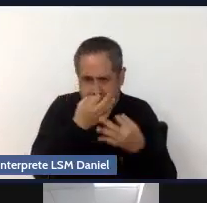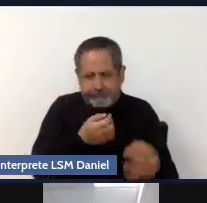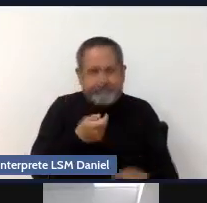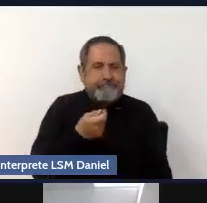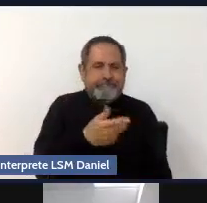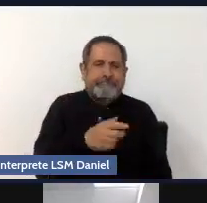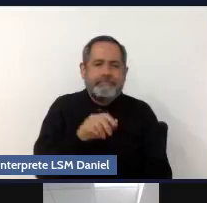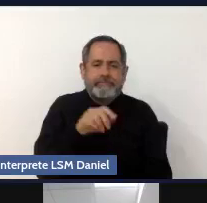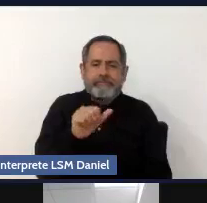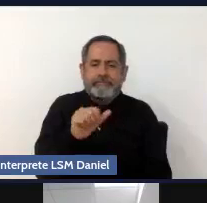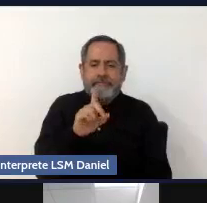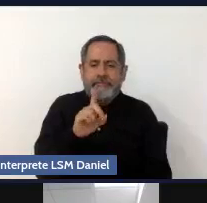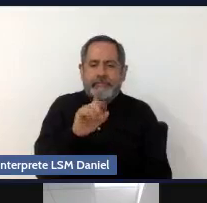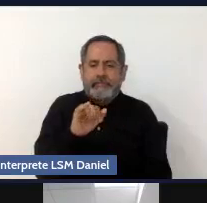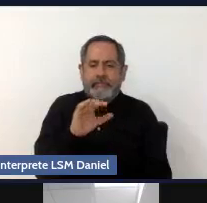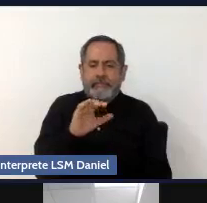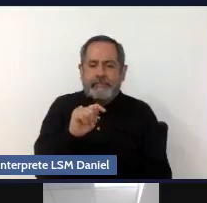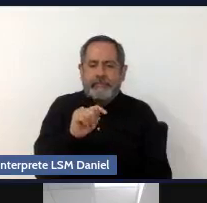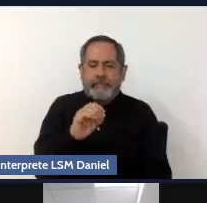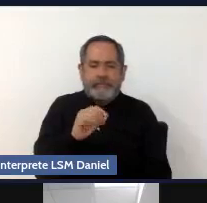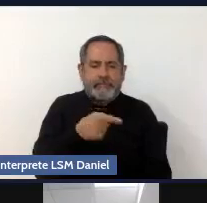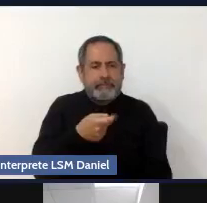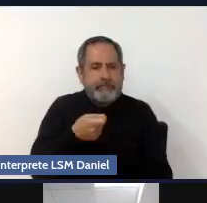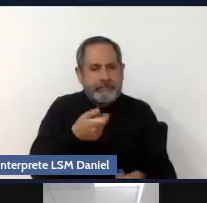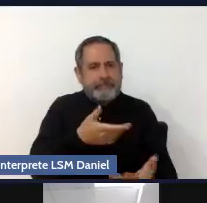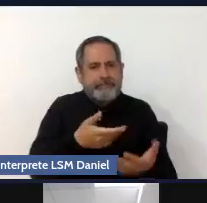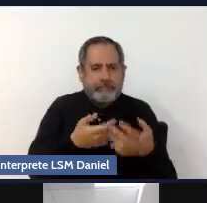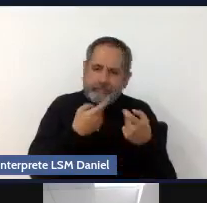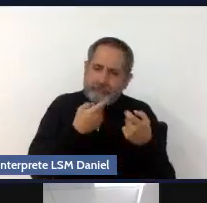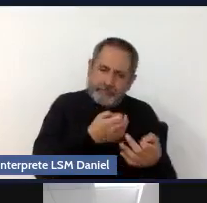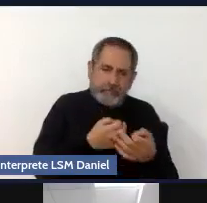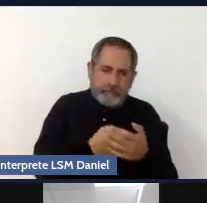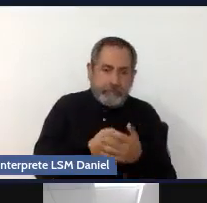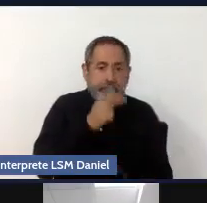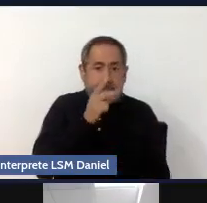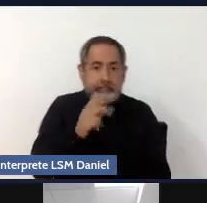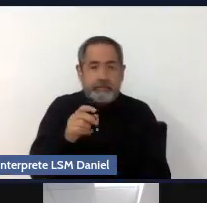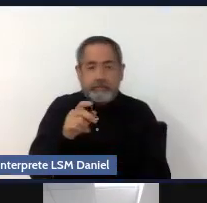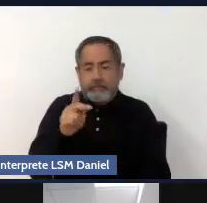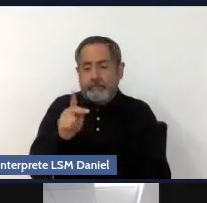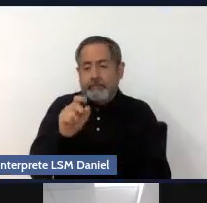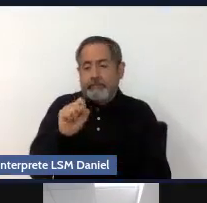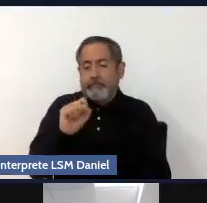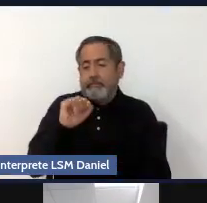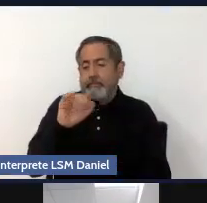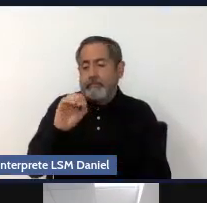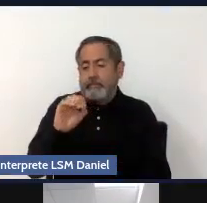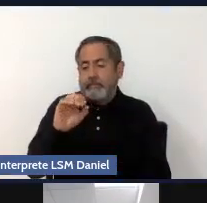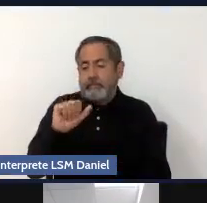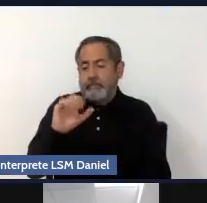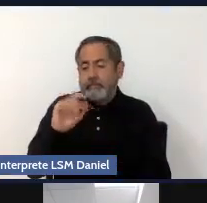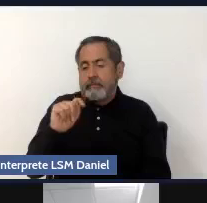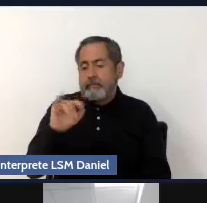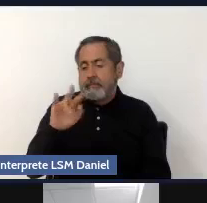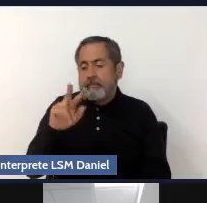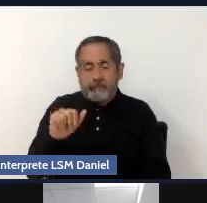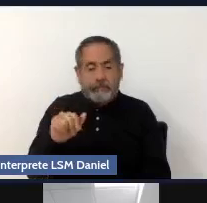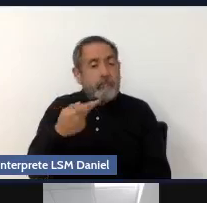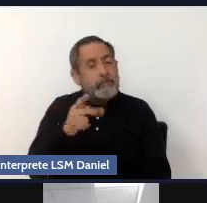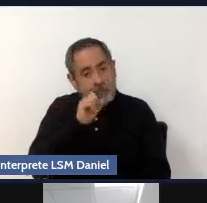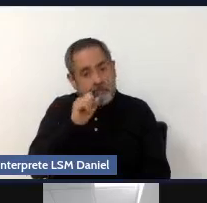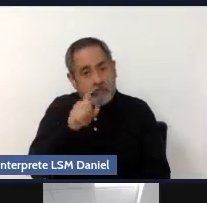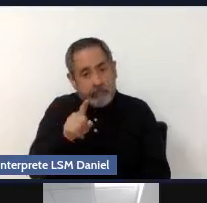Y hablamos de sustancias psicoactivas, pero la realidad es que una adicción también